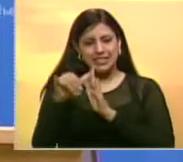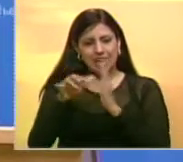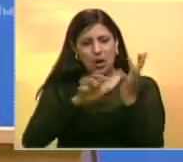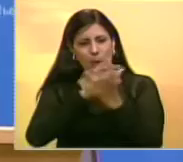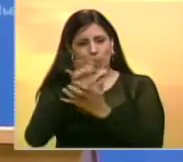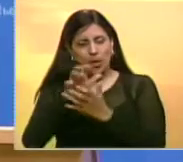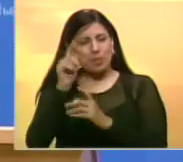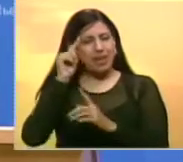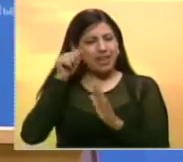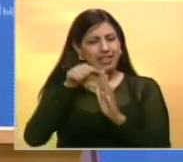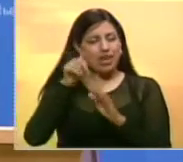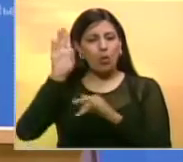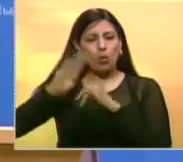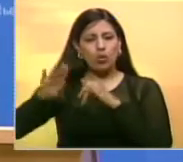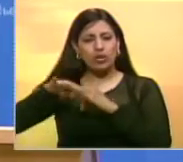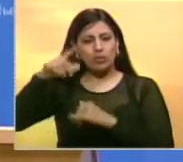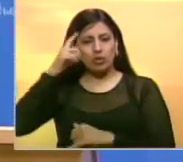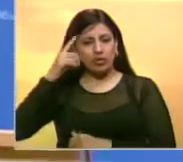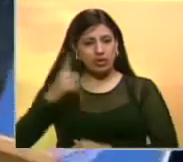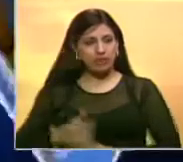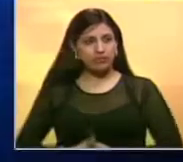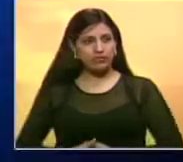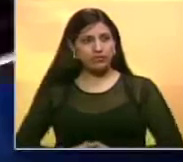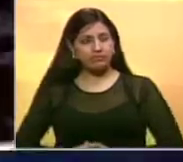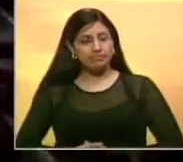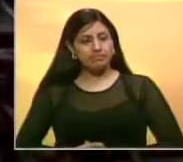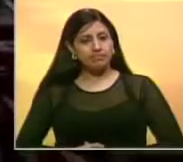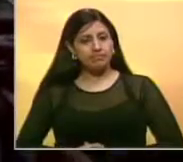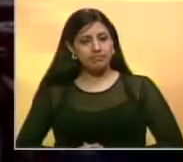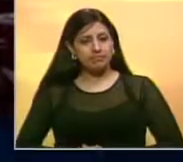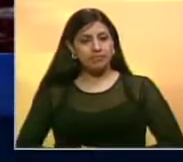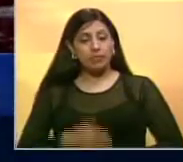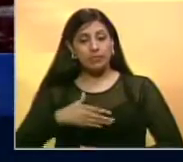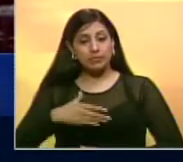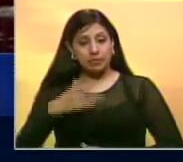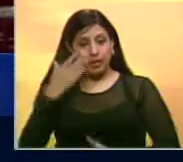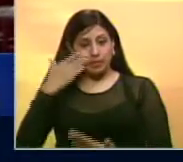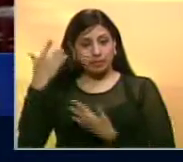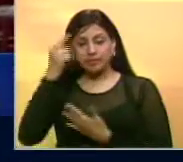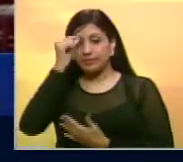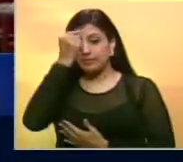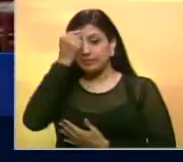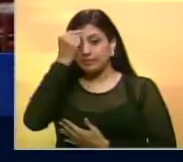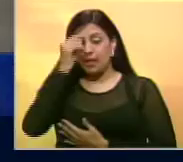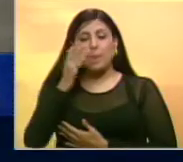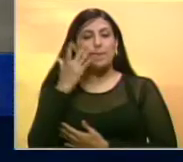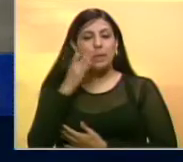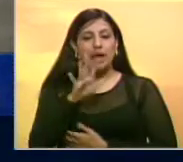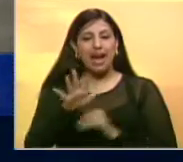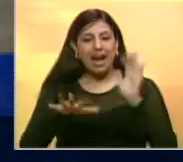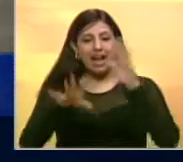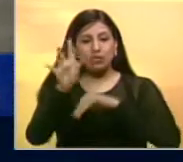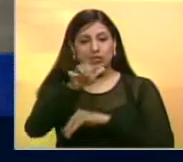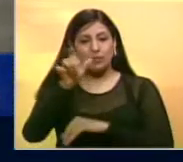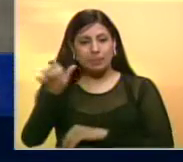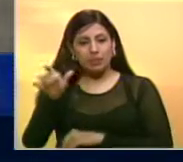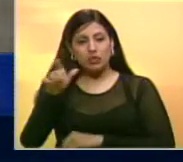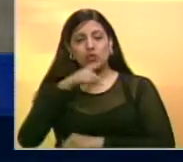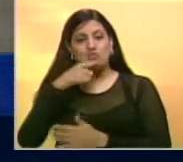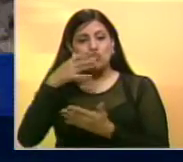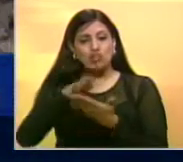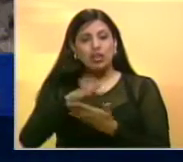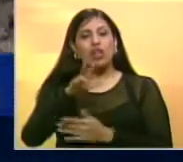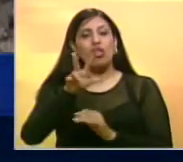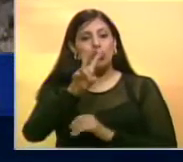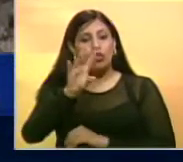crisis originada en los últimos días En la India al menos 14 personas murieron y 200 resultaron